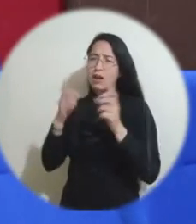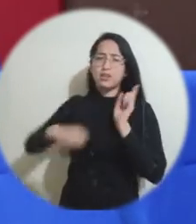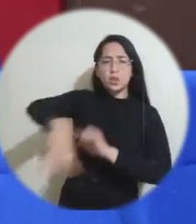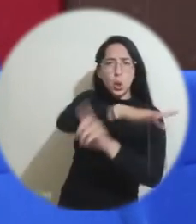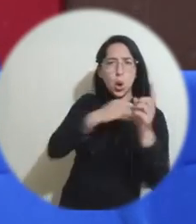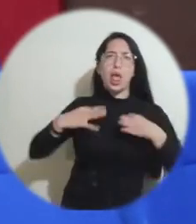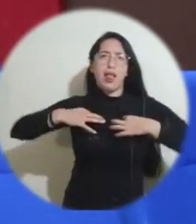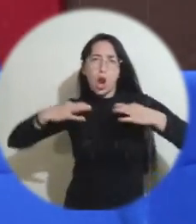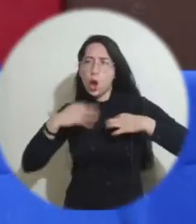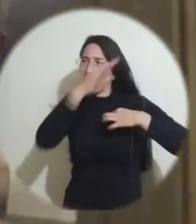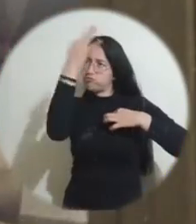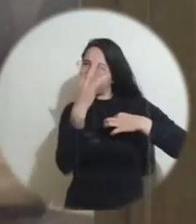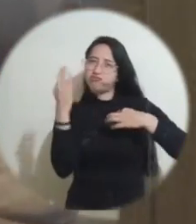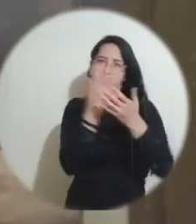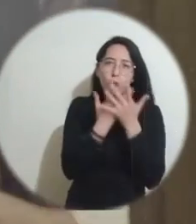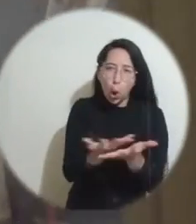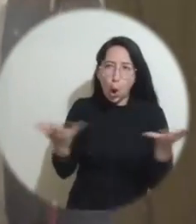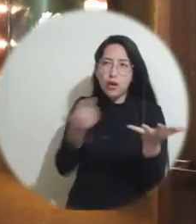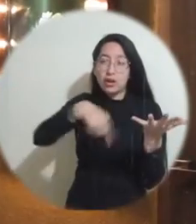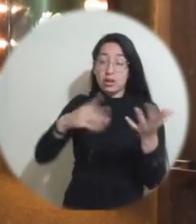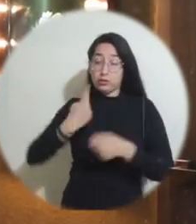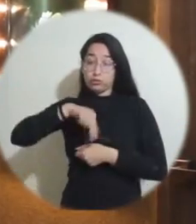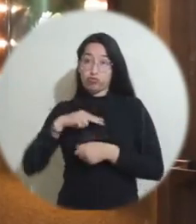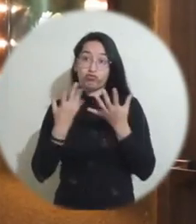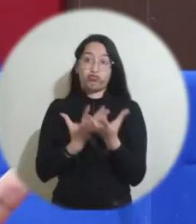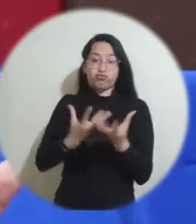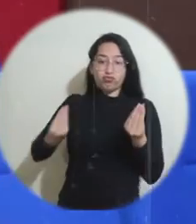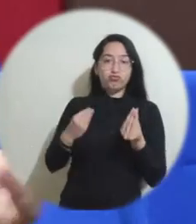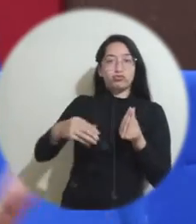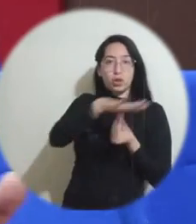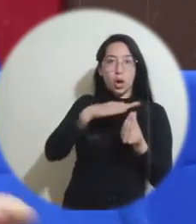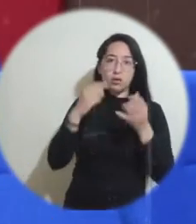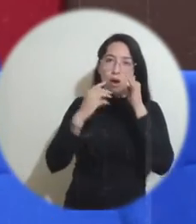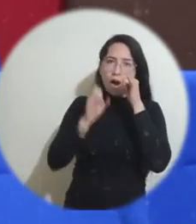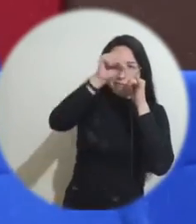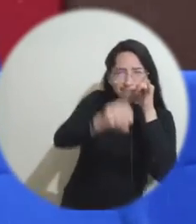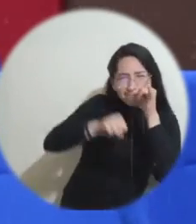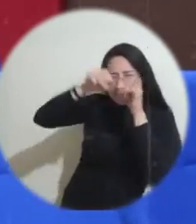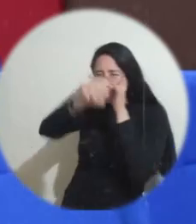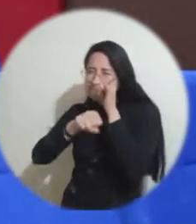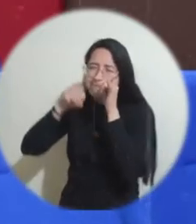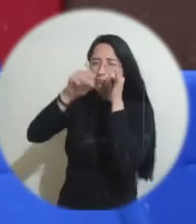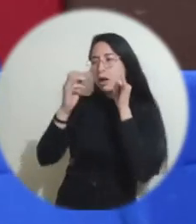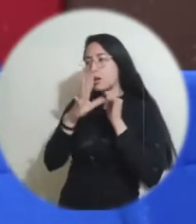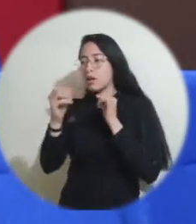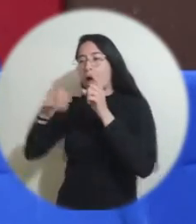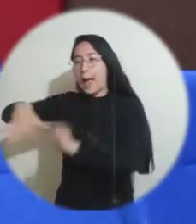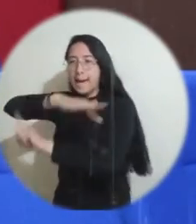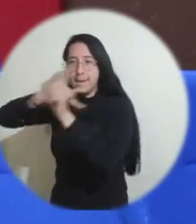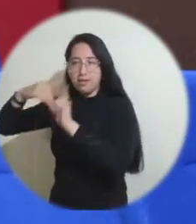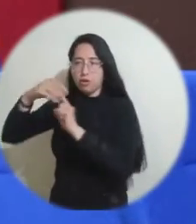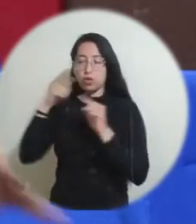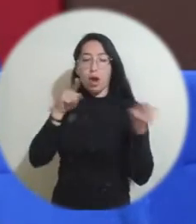escenografía, ambientación, utilería, vestuario. Nosotros el grupo lo separamos en producción, ambientación, escenografía,